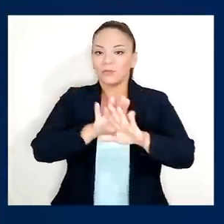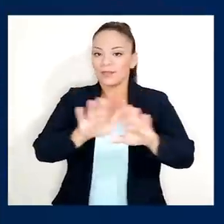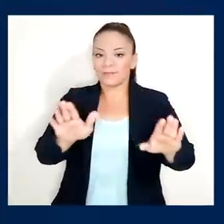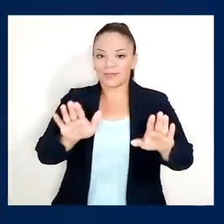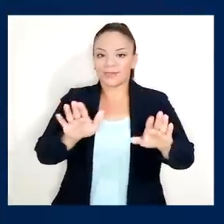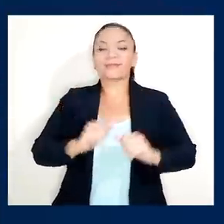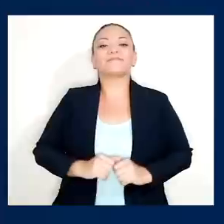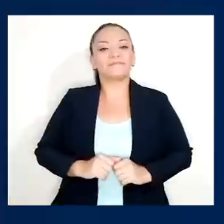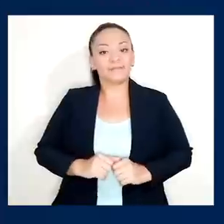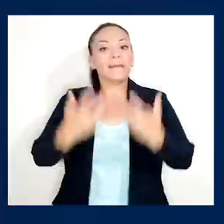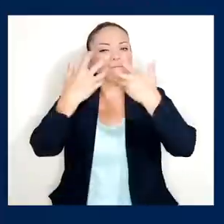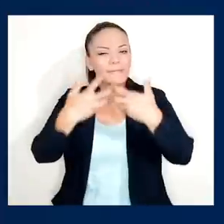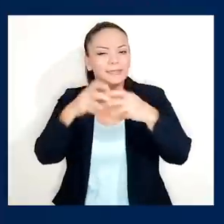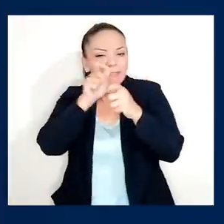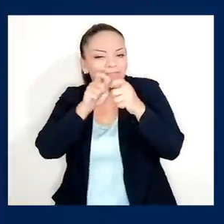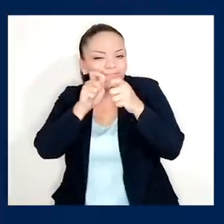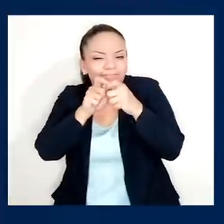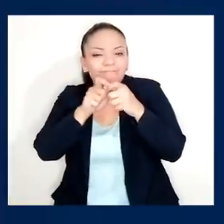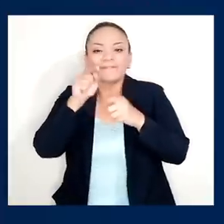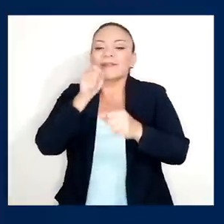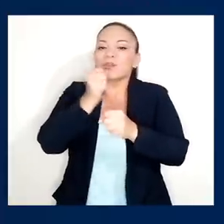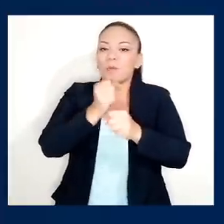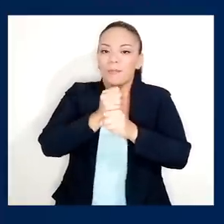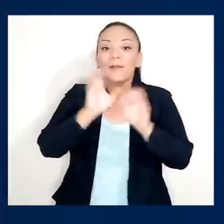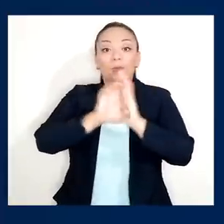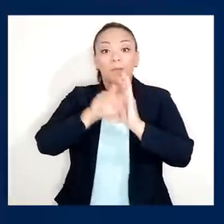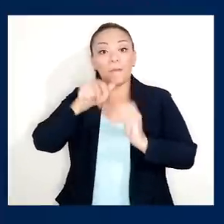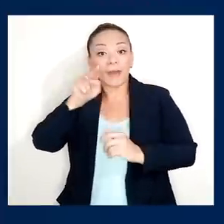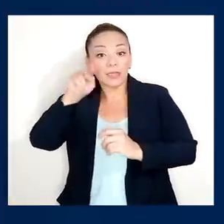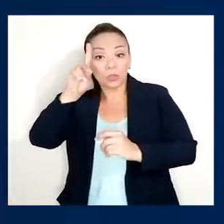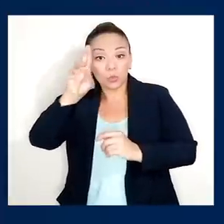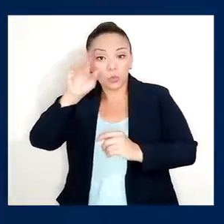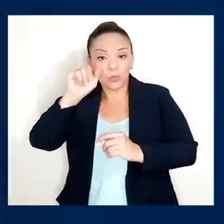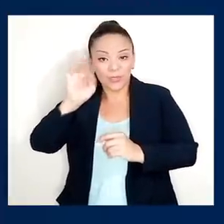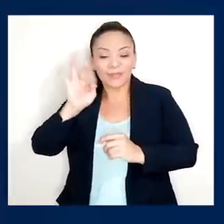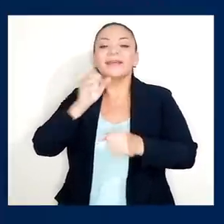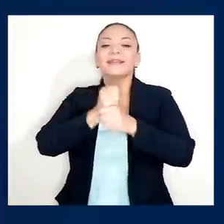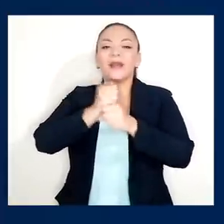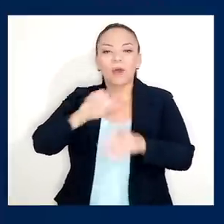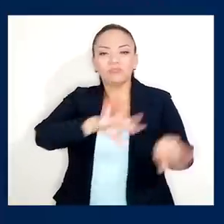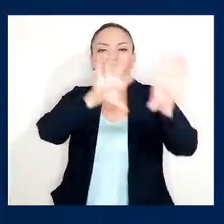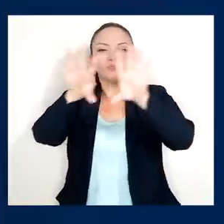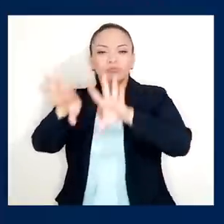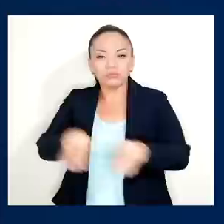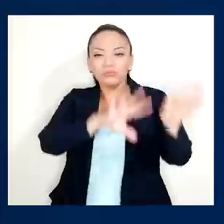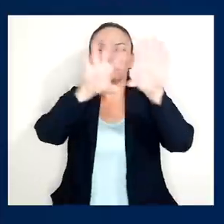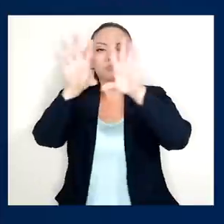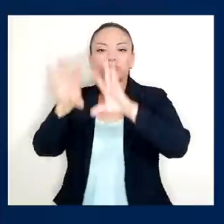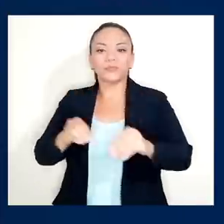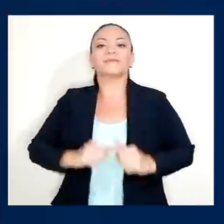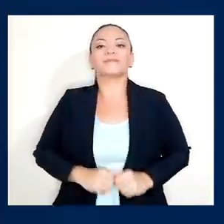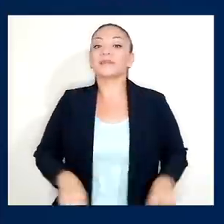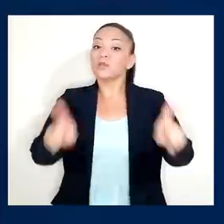muy calificadas que operan, como en el caso de Pandit, 24 horas al día. No